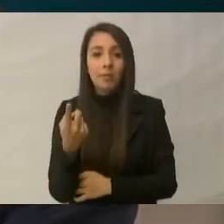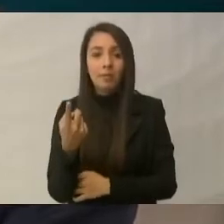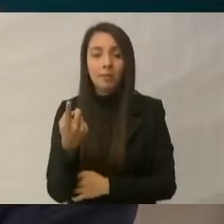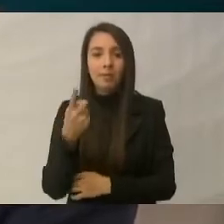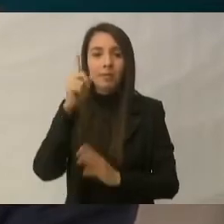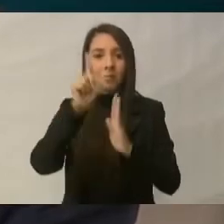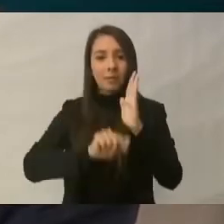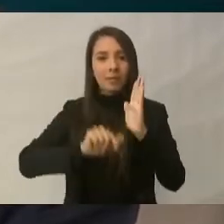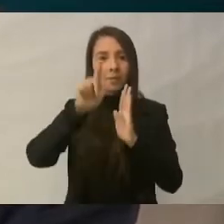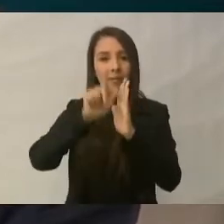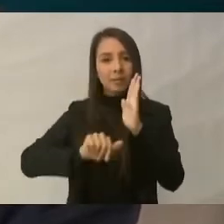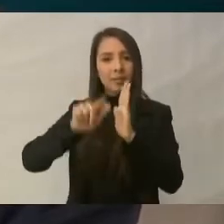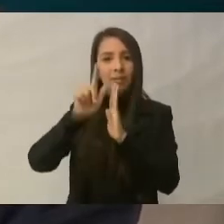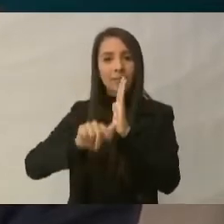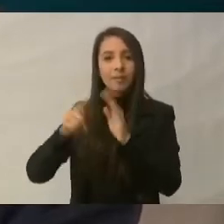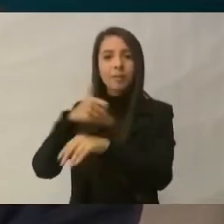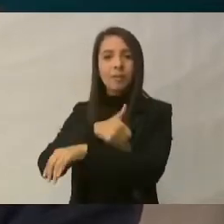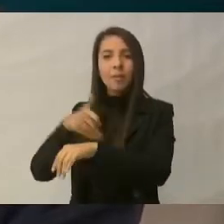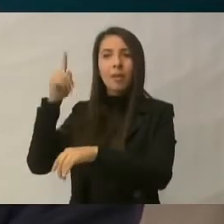mensuales.